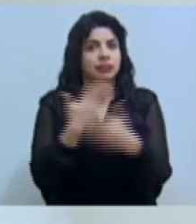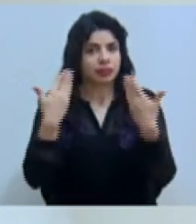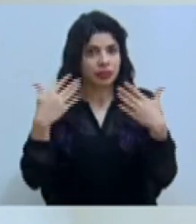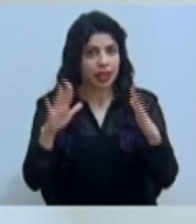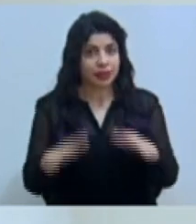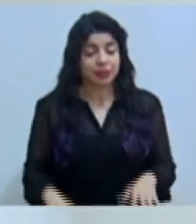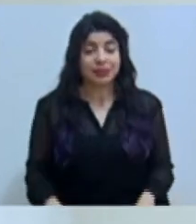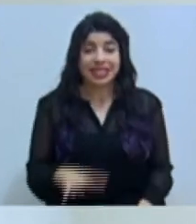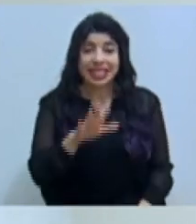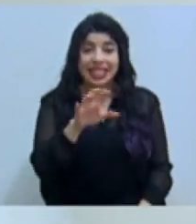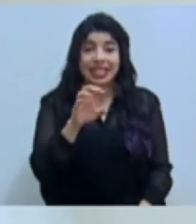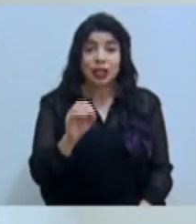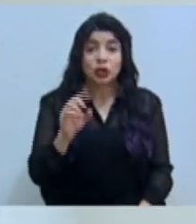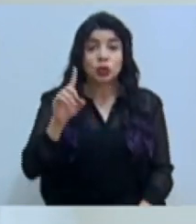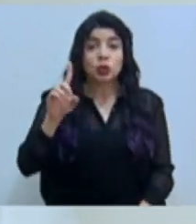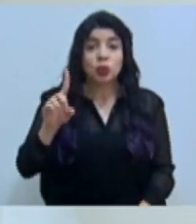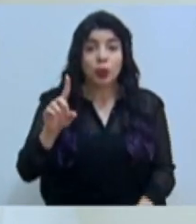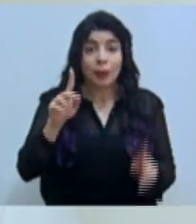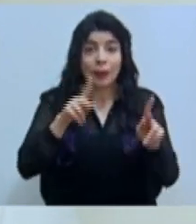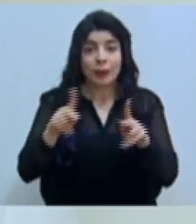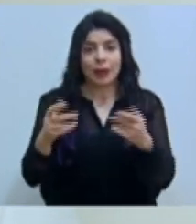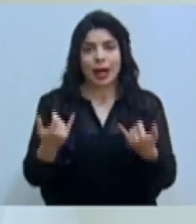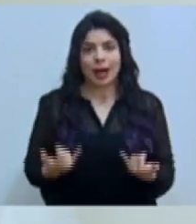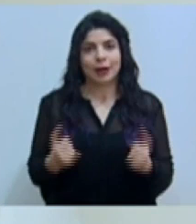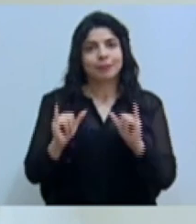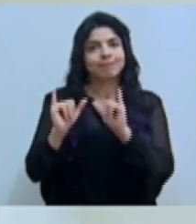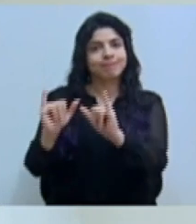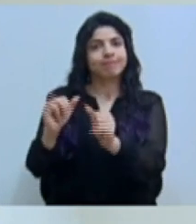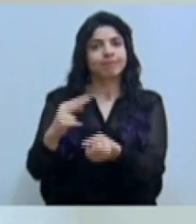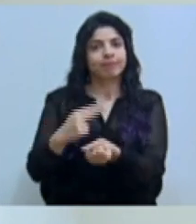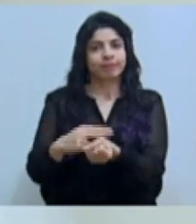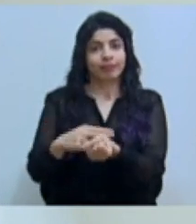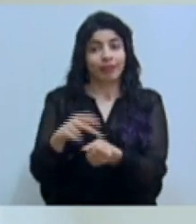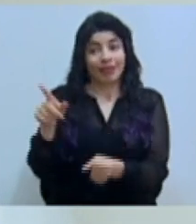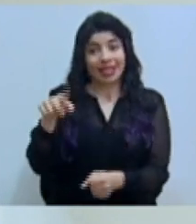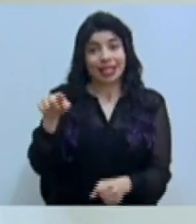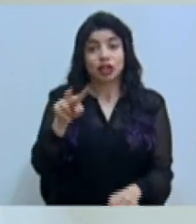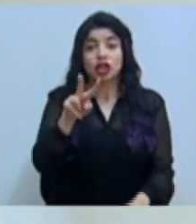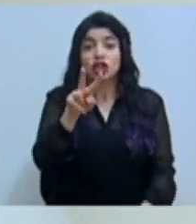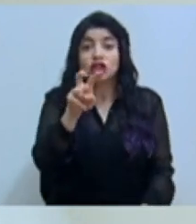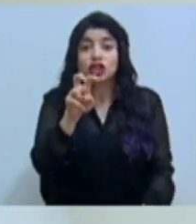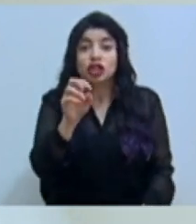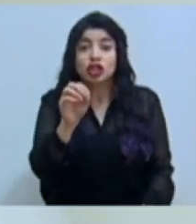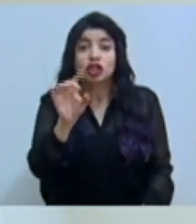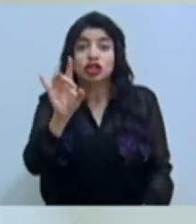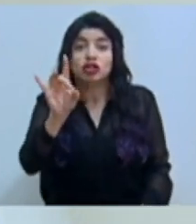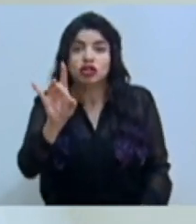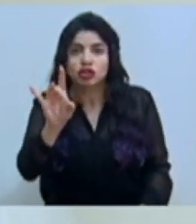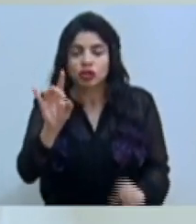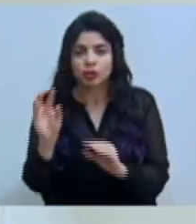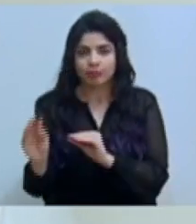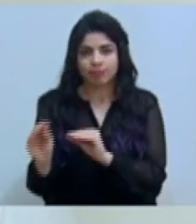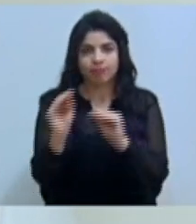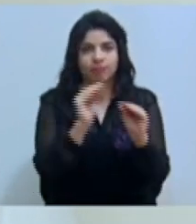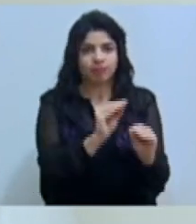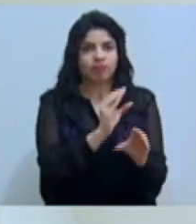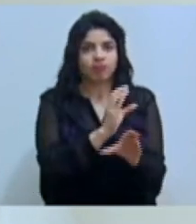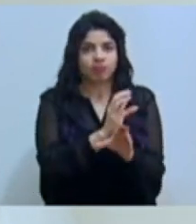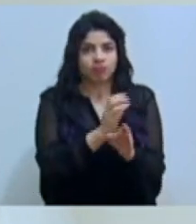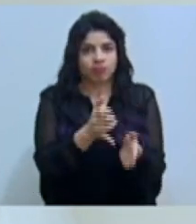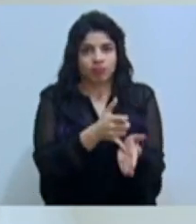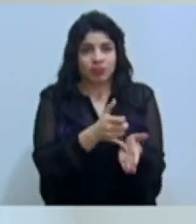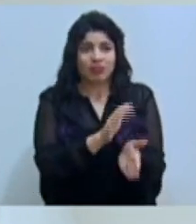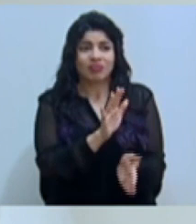501 personas se encuentran hospitalizadas, 208 de ellas en unidades de cuidados intensivos,